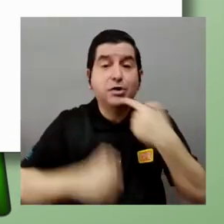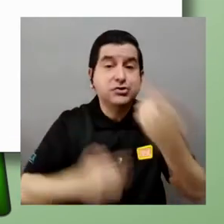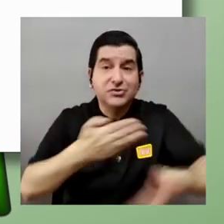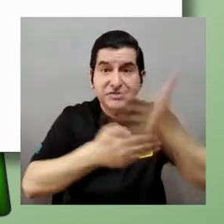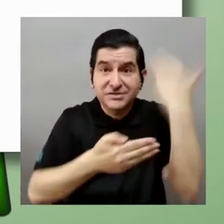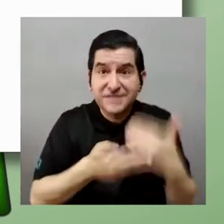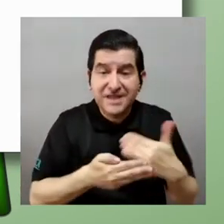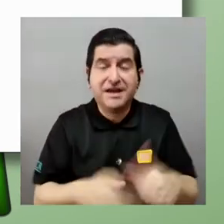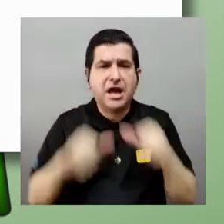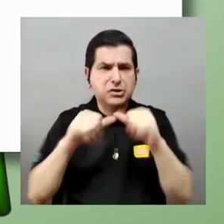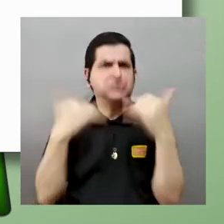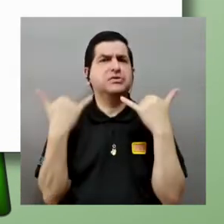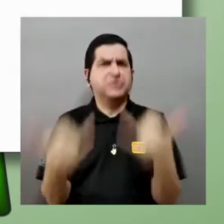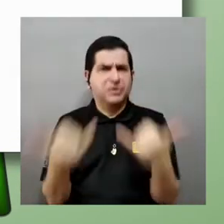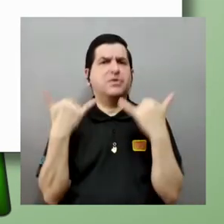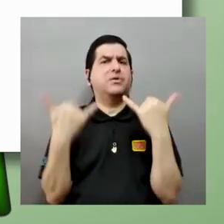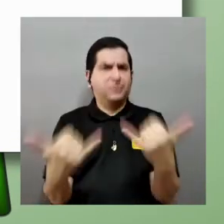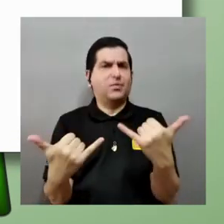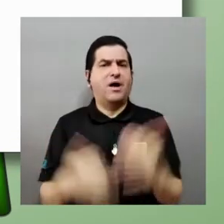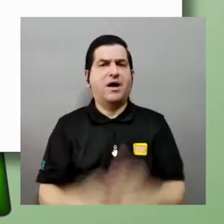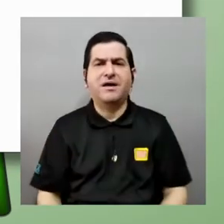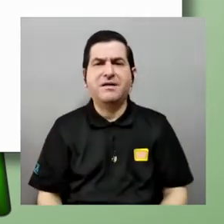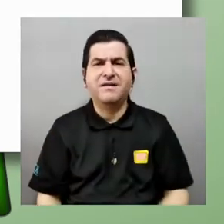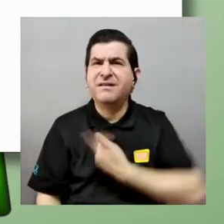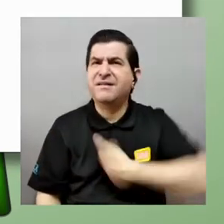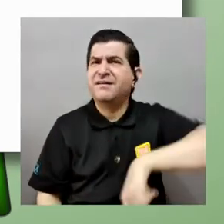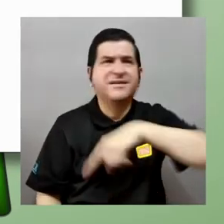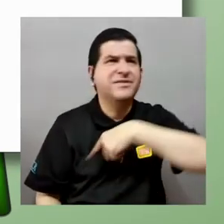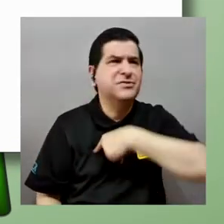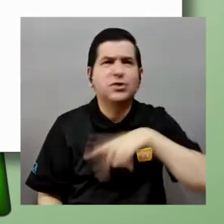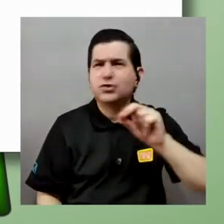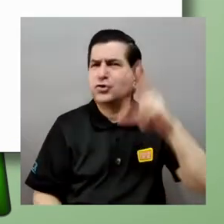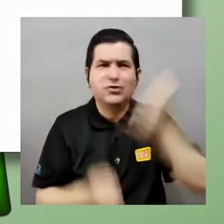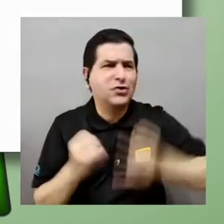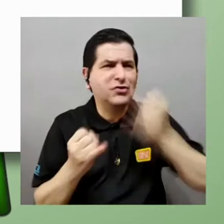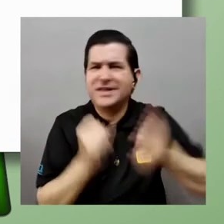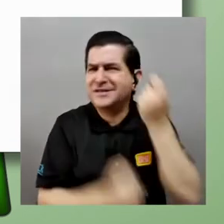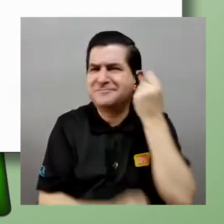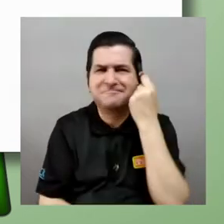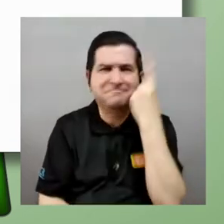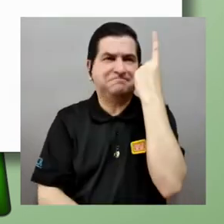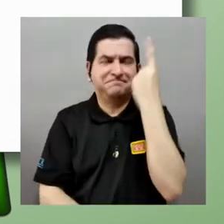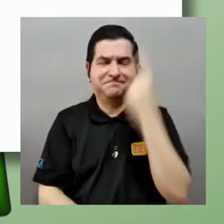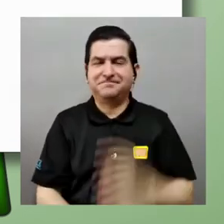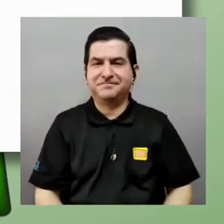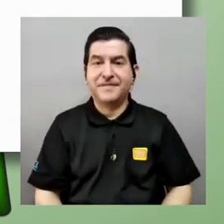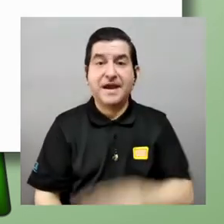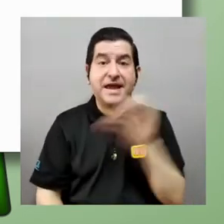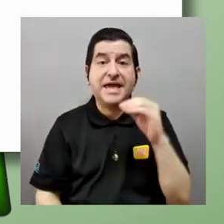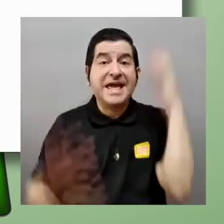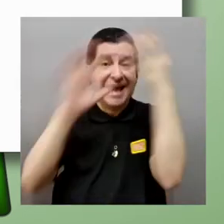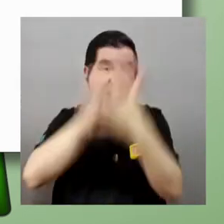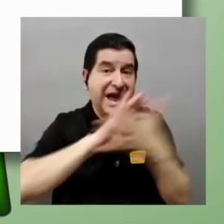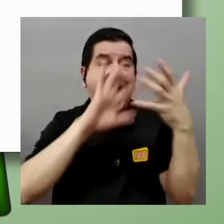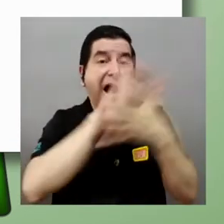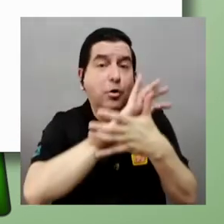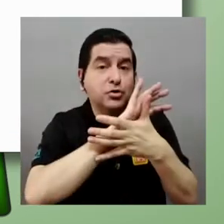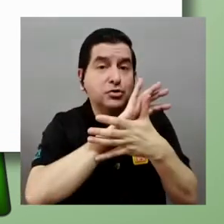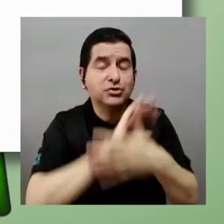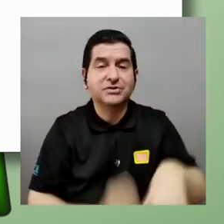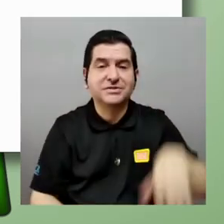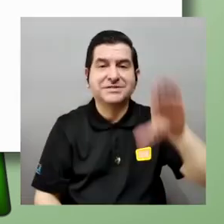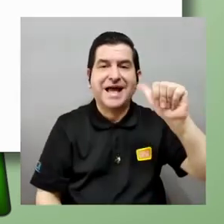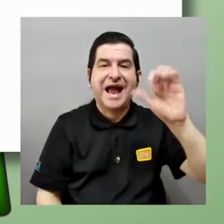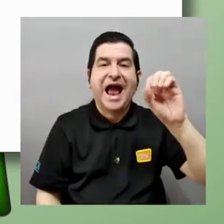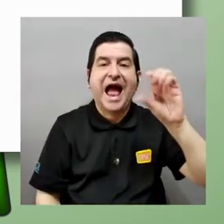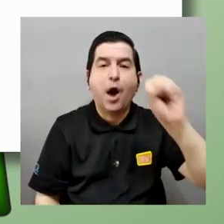les mencionaba que sigue siendo muy actual que no hemos terminado de entender y cómo el caos